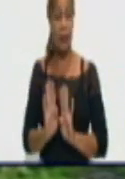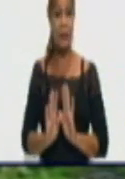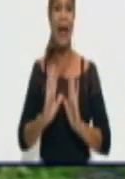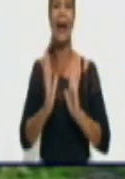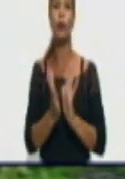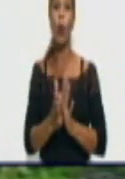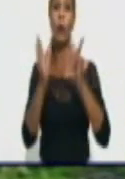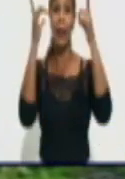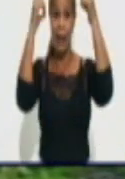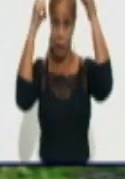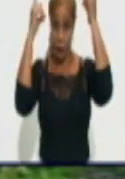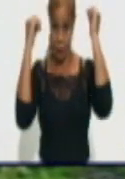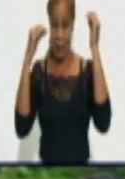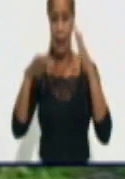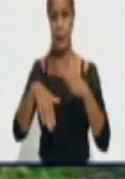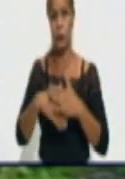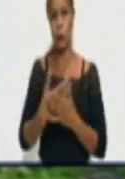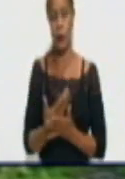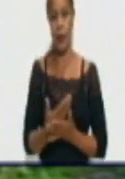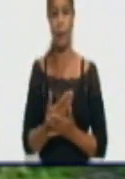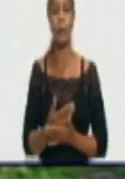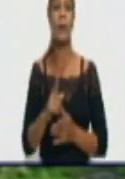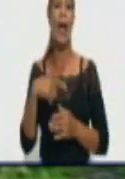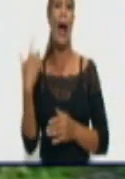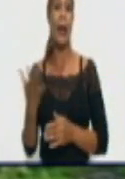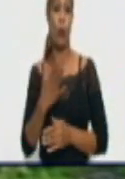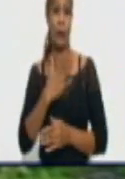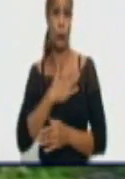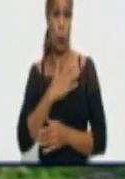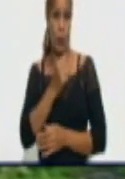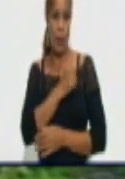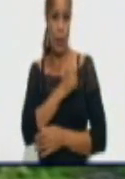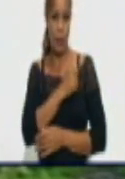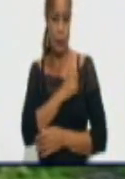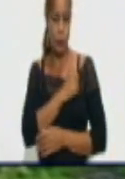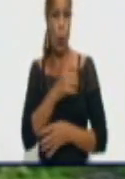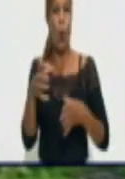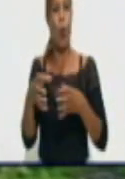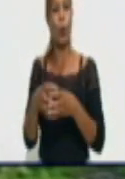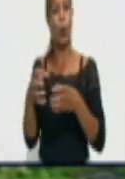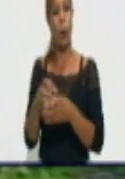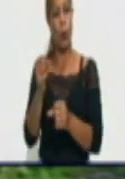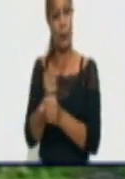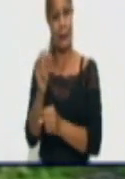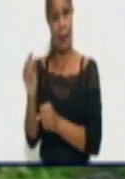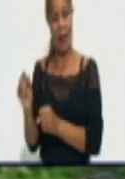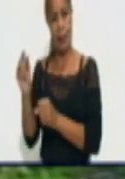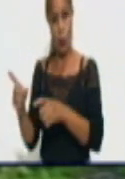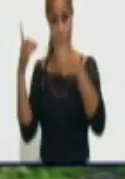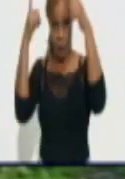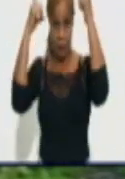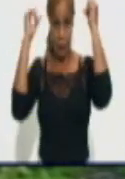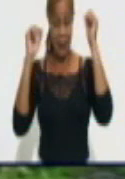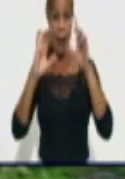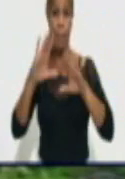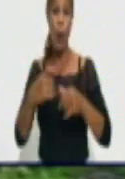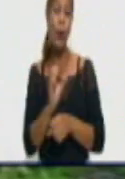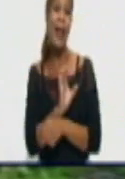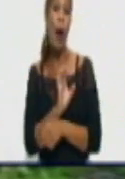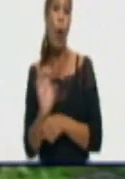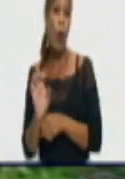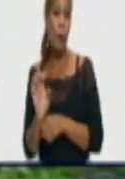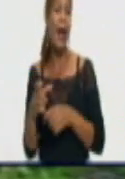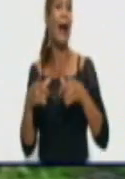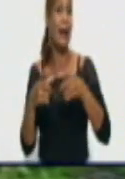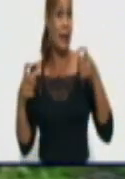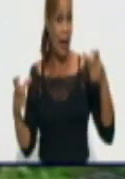enfermeras en su día. A nuestro querido y aguerrido personal de enfermería, por la obra inmensa que desempeñan,